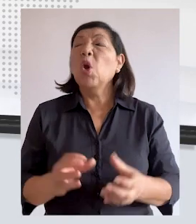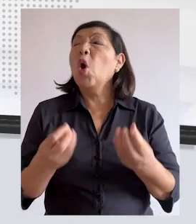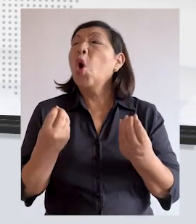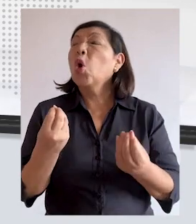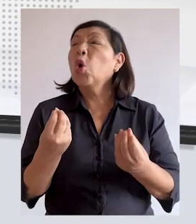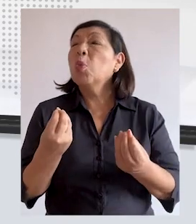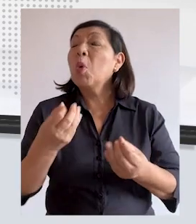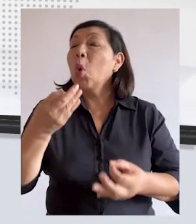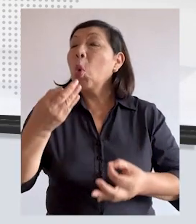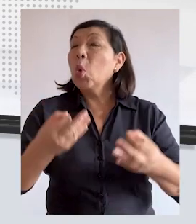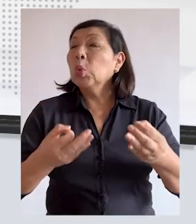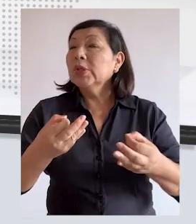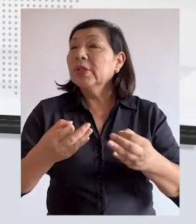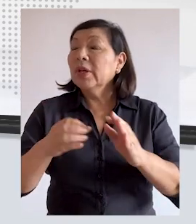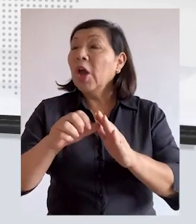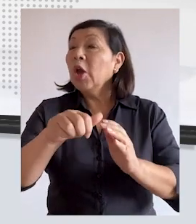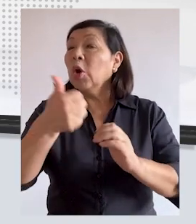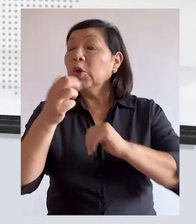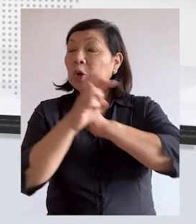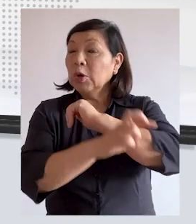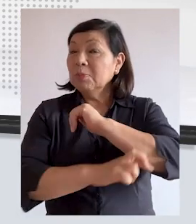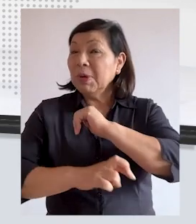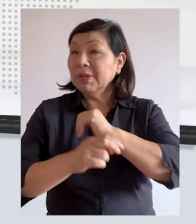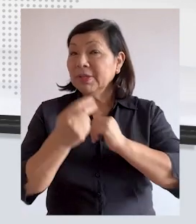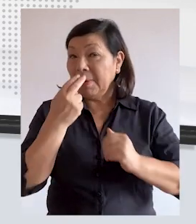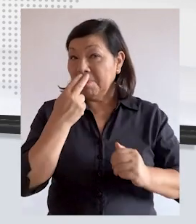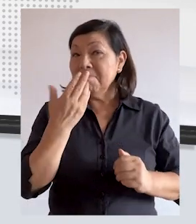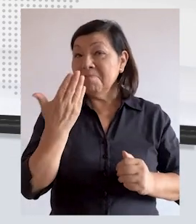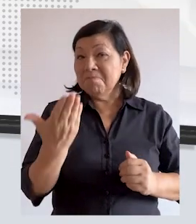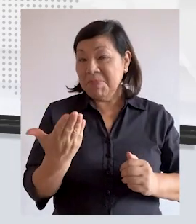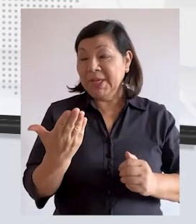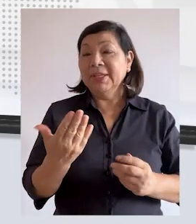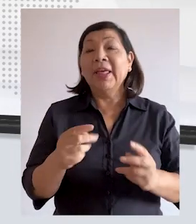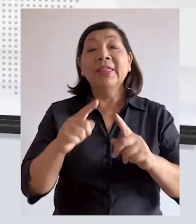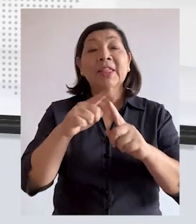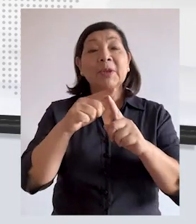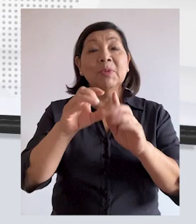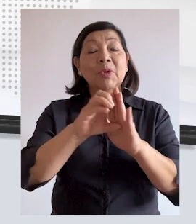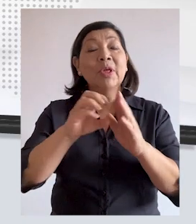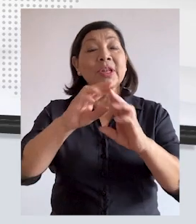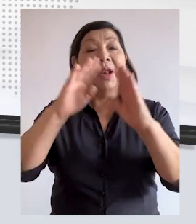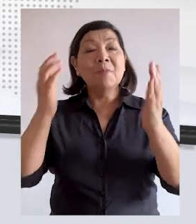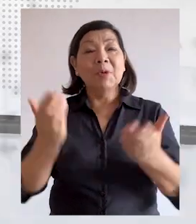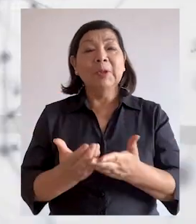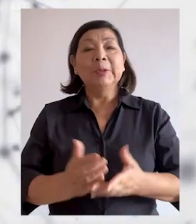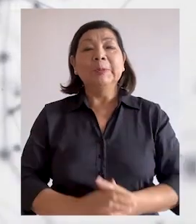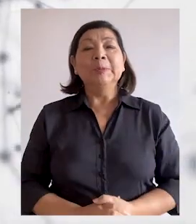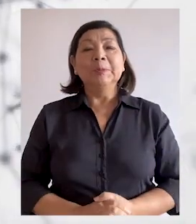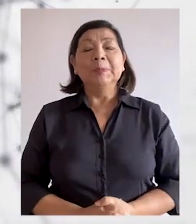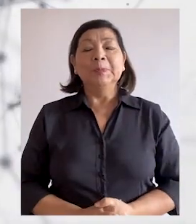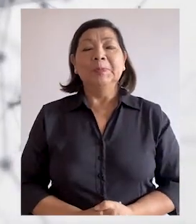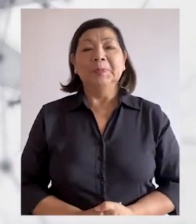¿Cómo funciona la justicia constitucional en otros países? Se lo contamos en nuestro bloque Tribunales en el Mundo.